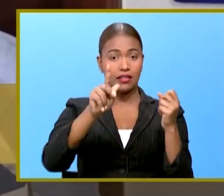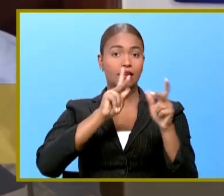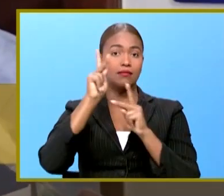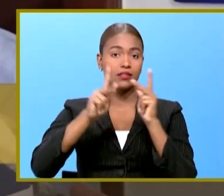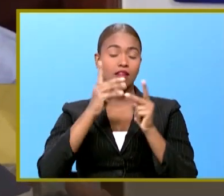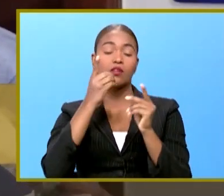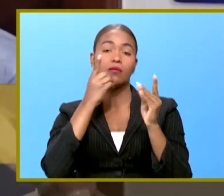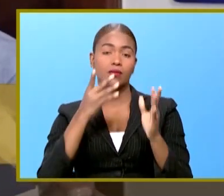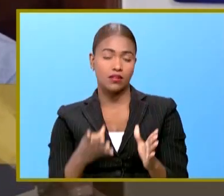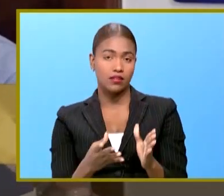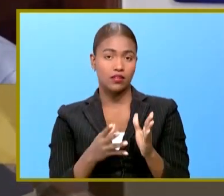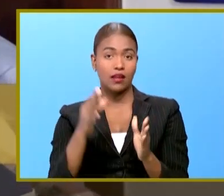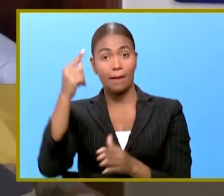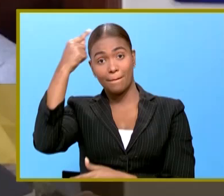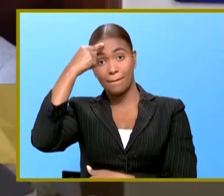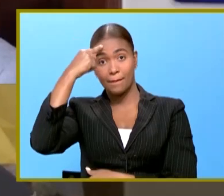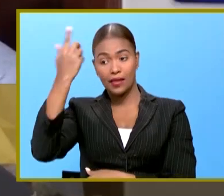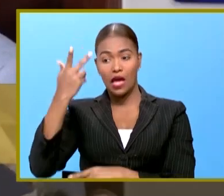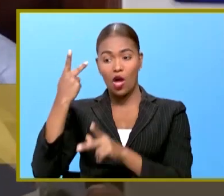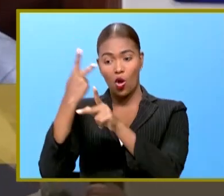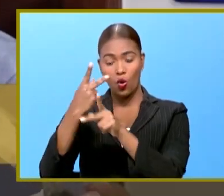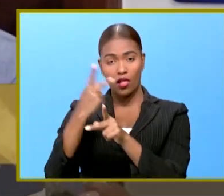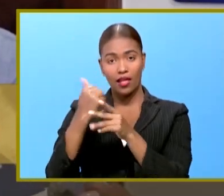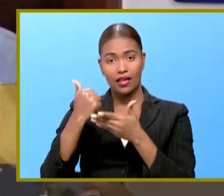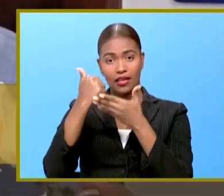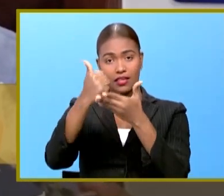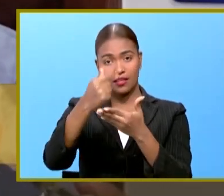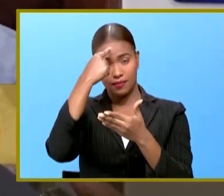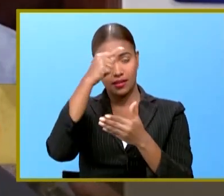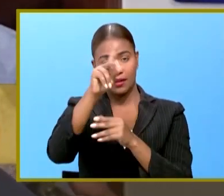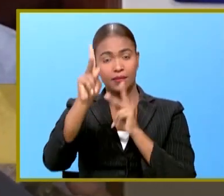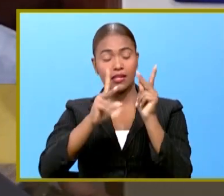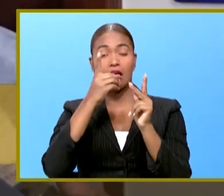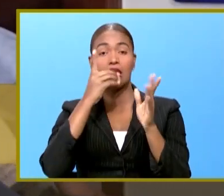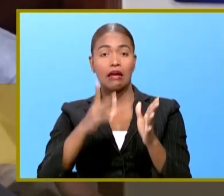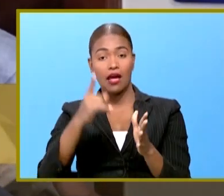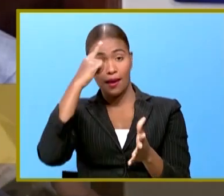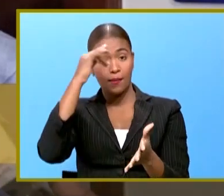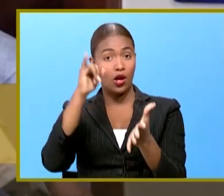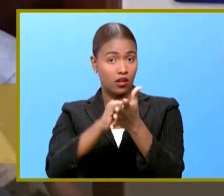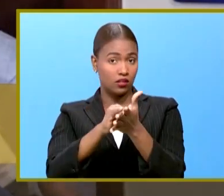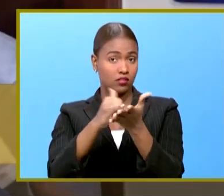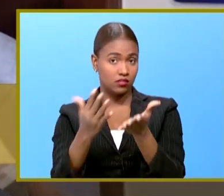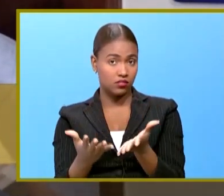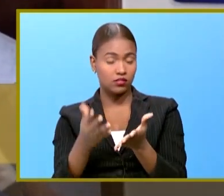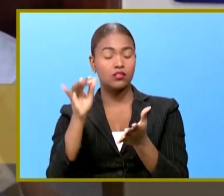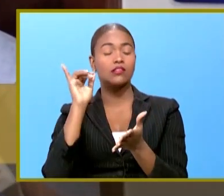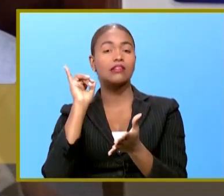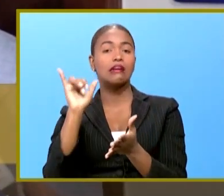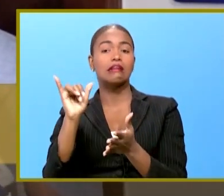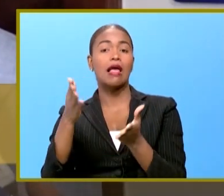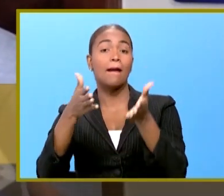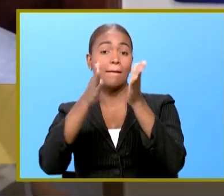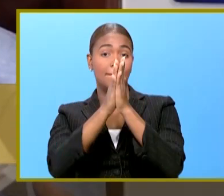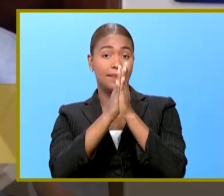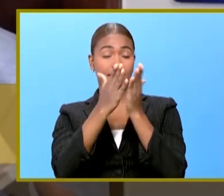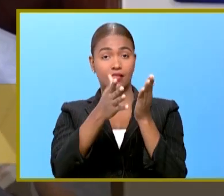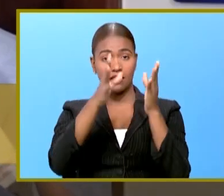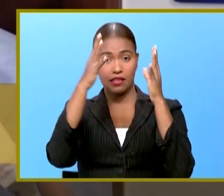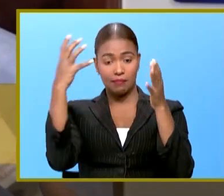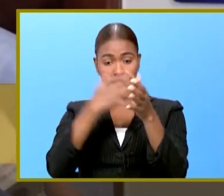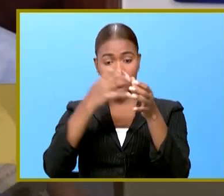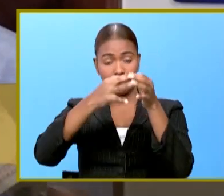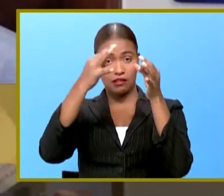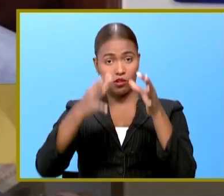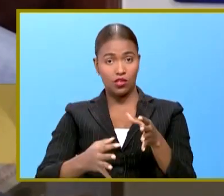dominicano piensa en el bienestar del pueblo dominicano y por eso esta petición del poder